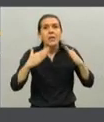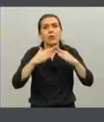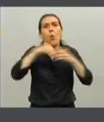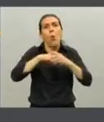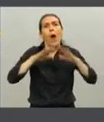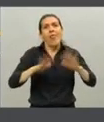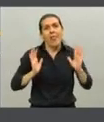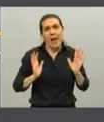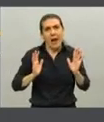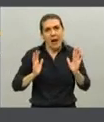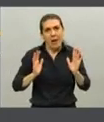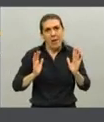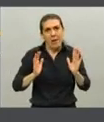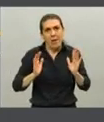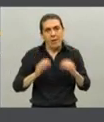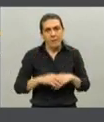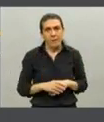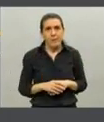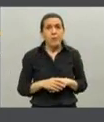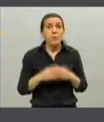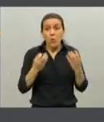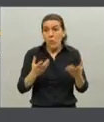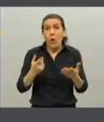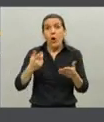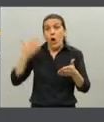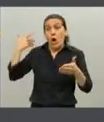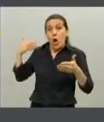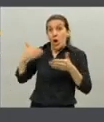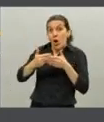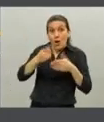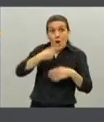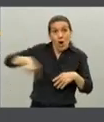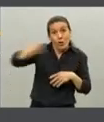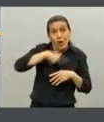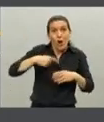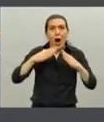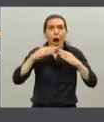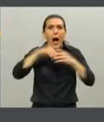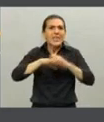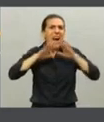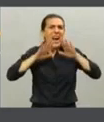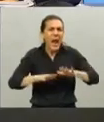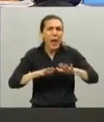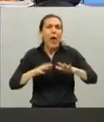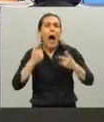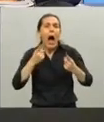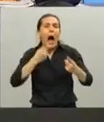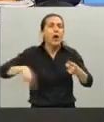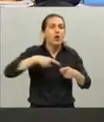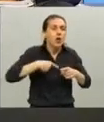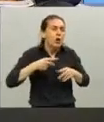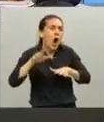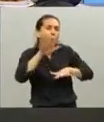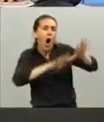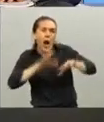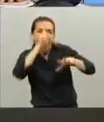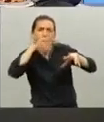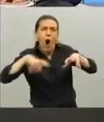Porque mientras hicimos cuarentena, pudimos ir ordenando el sistema de salud.